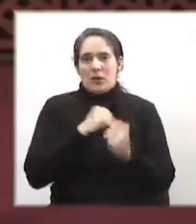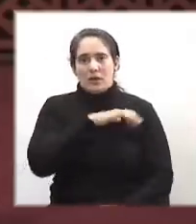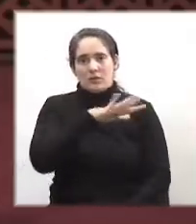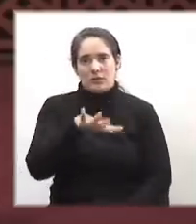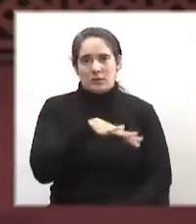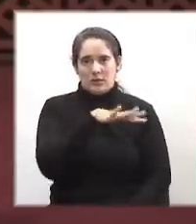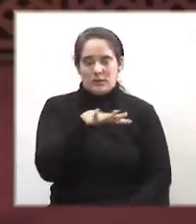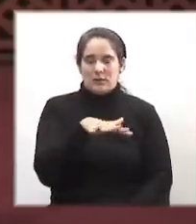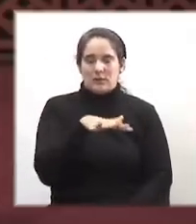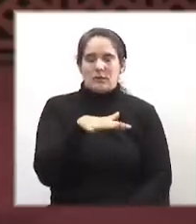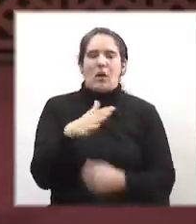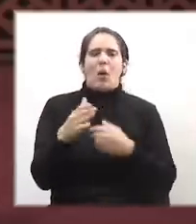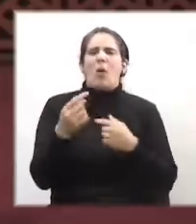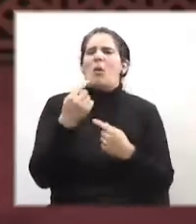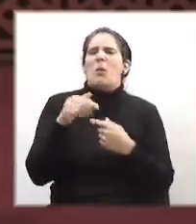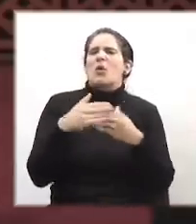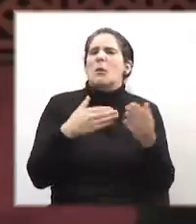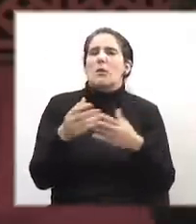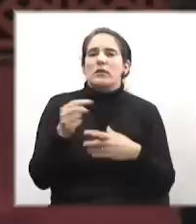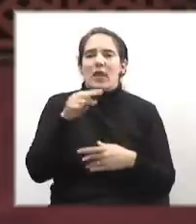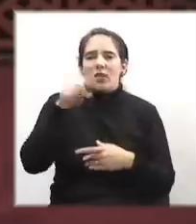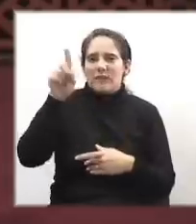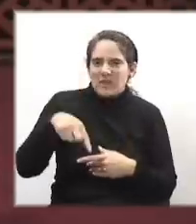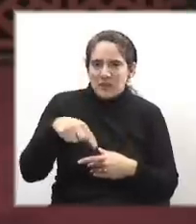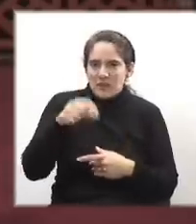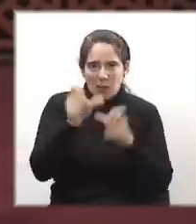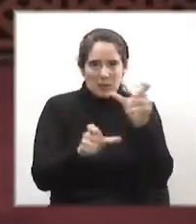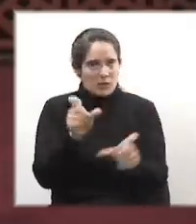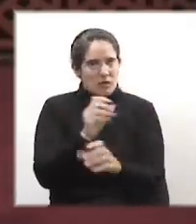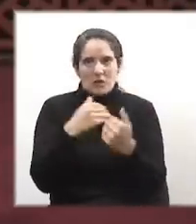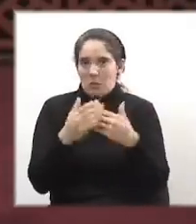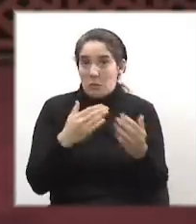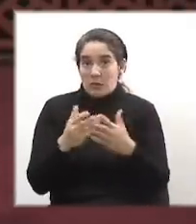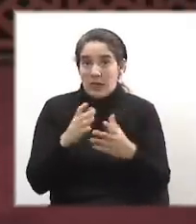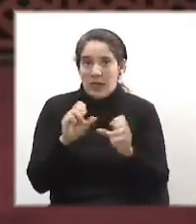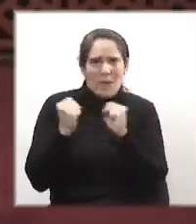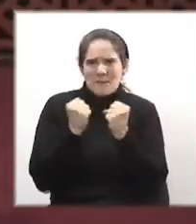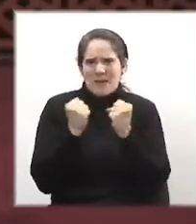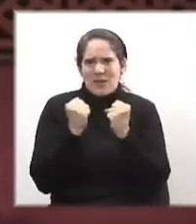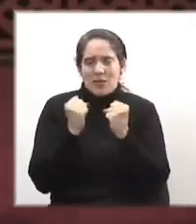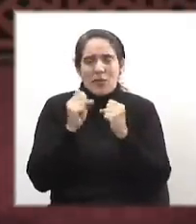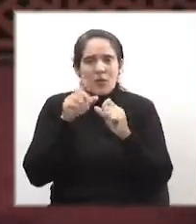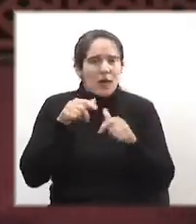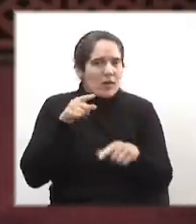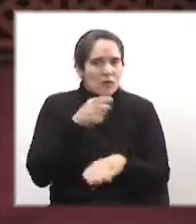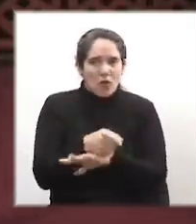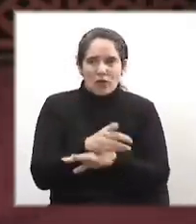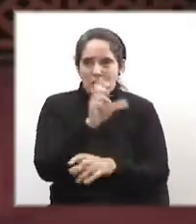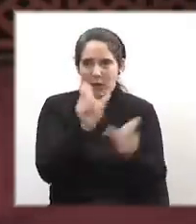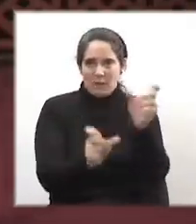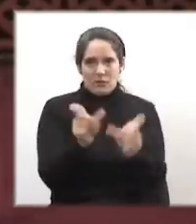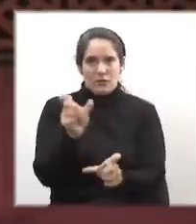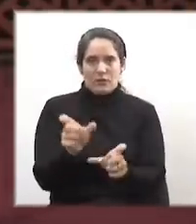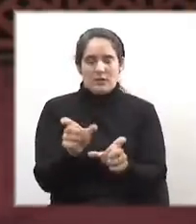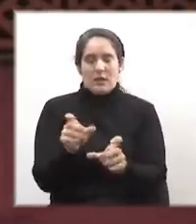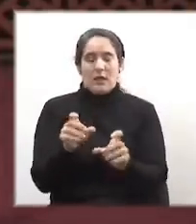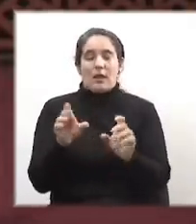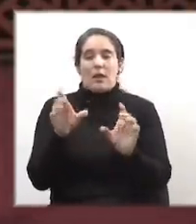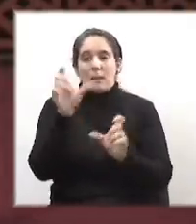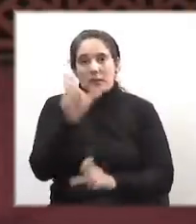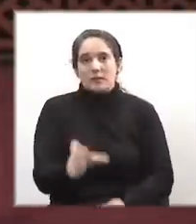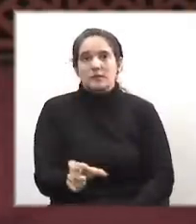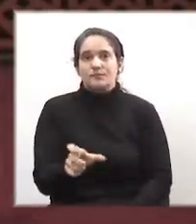poco importa a las víctimas de dónde provienen. Es terror y afecta a los ciudadanos, especialmente